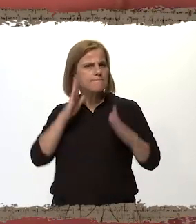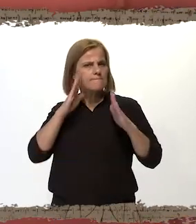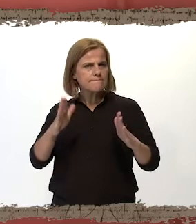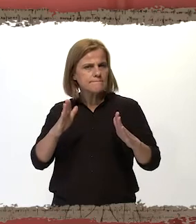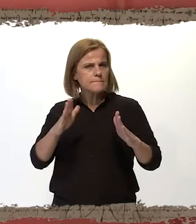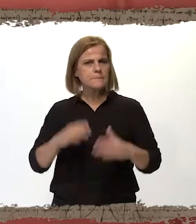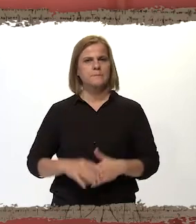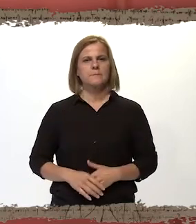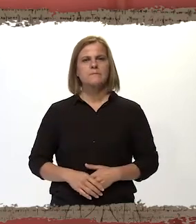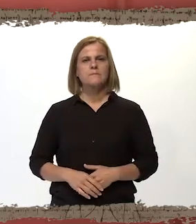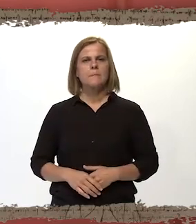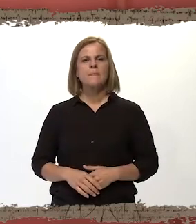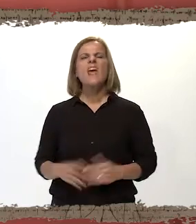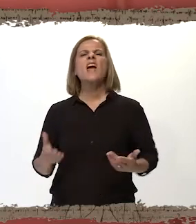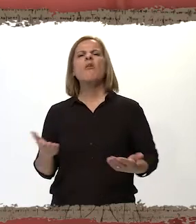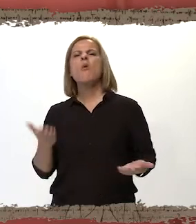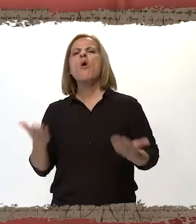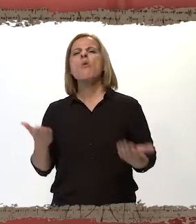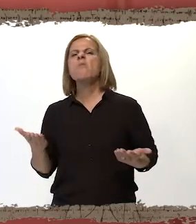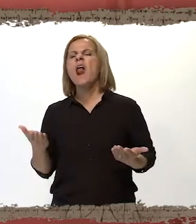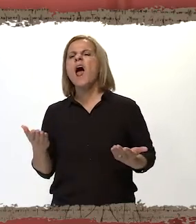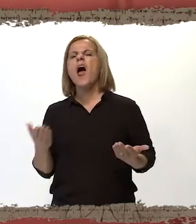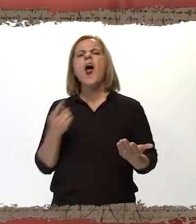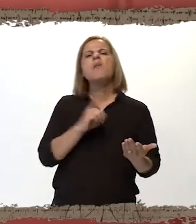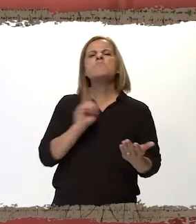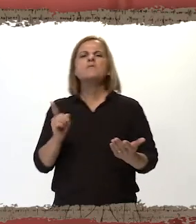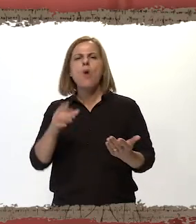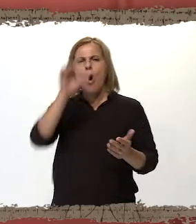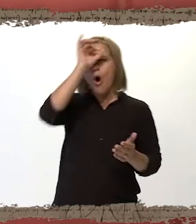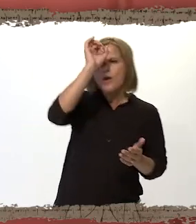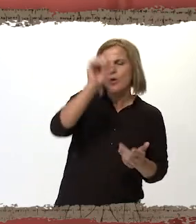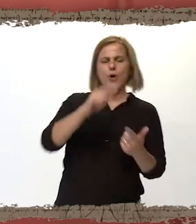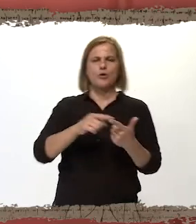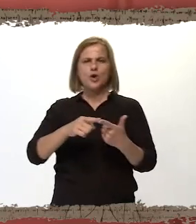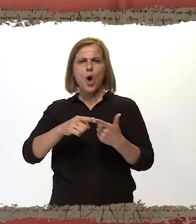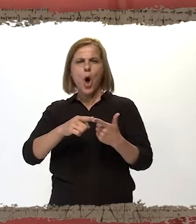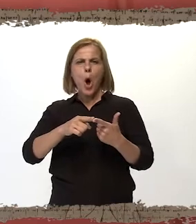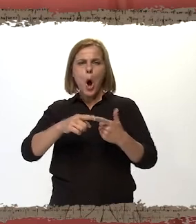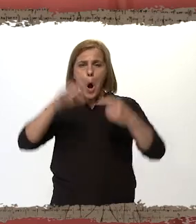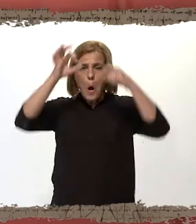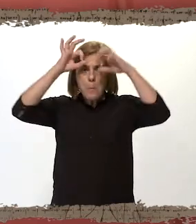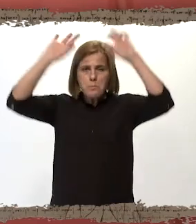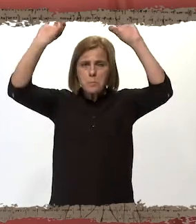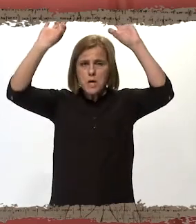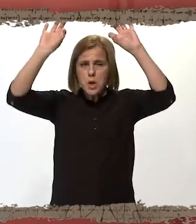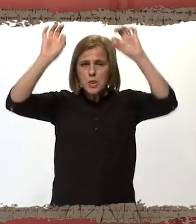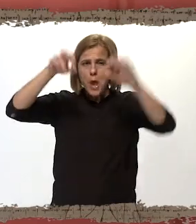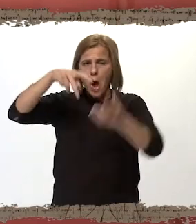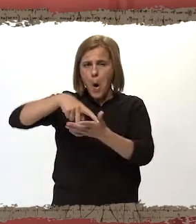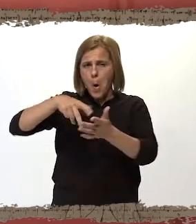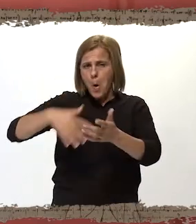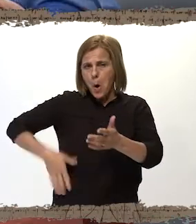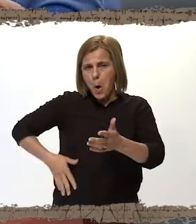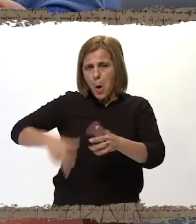¿Qué tienen en común un unicornio, un minotauro, un dragón o una Camila que no